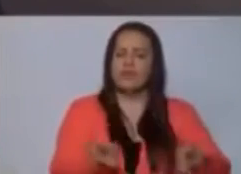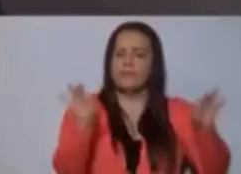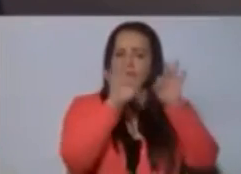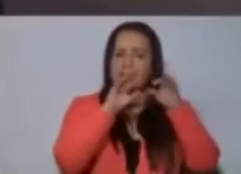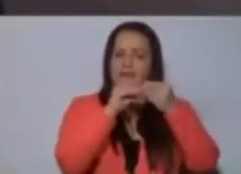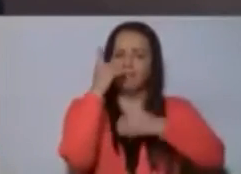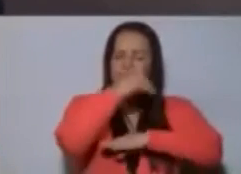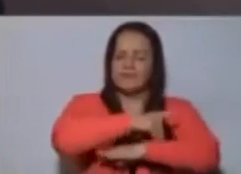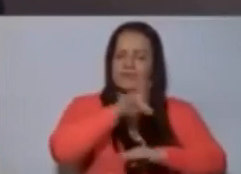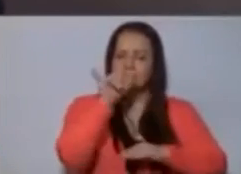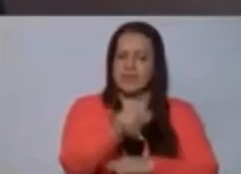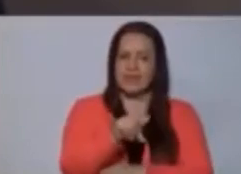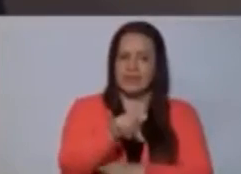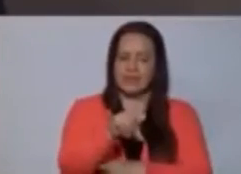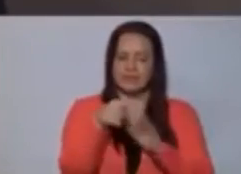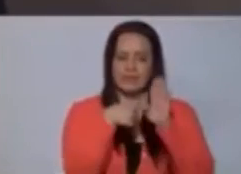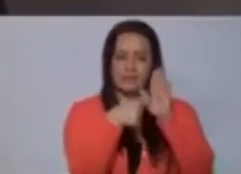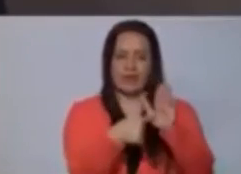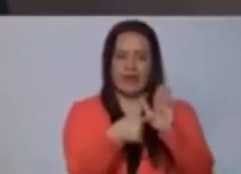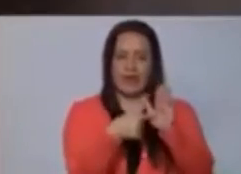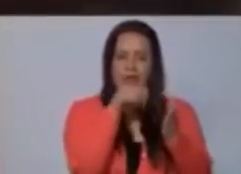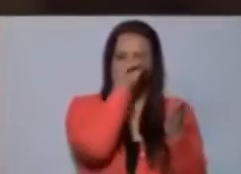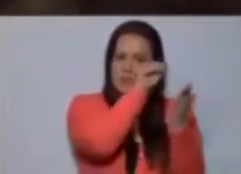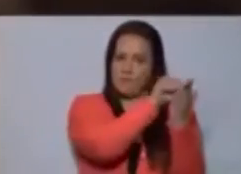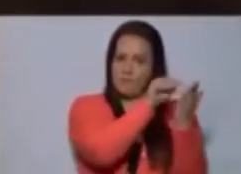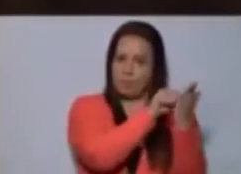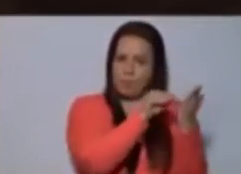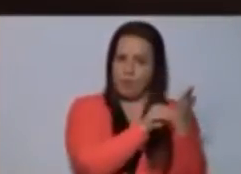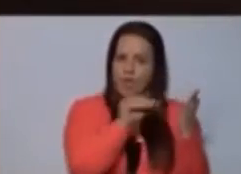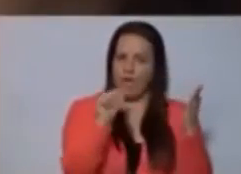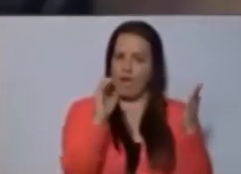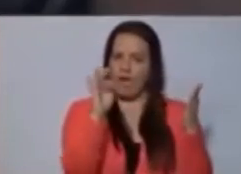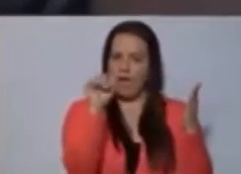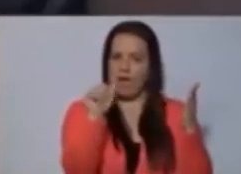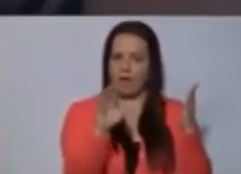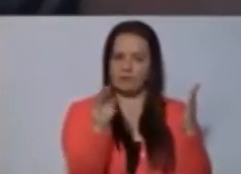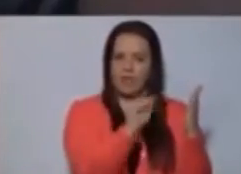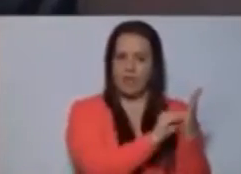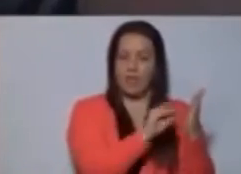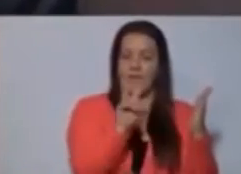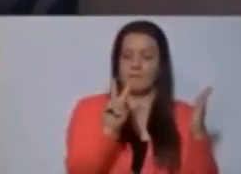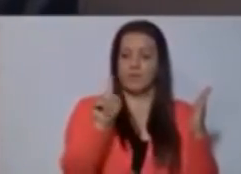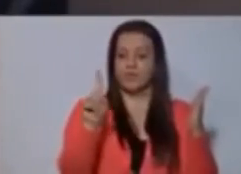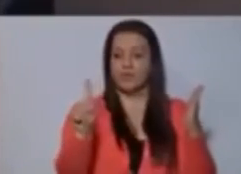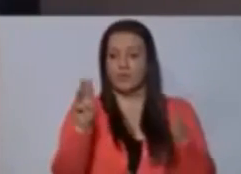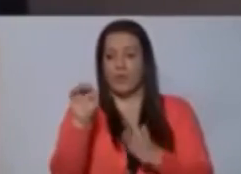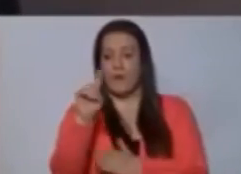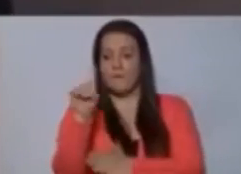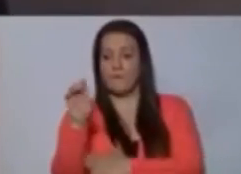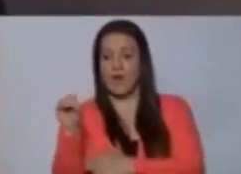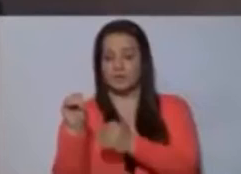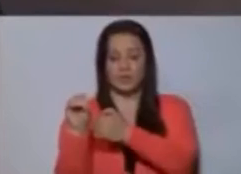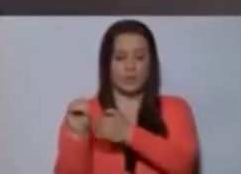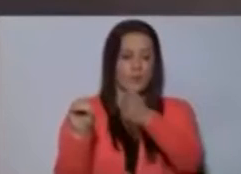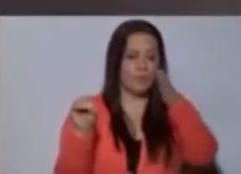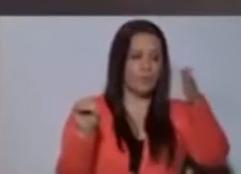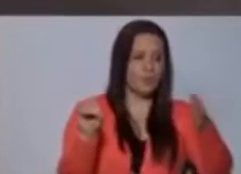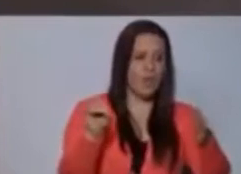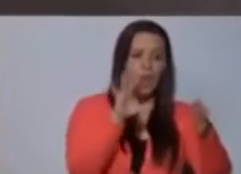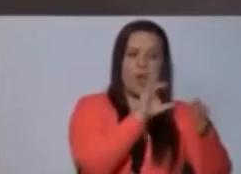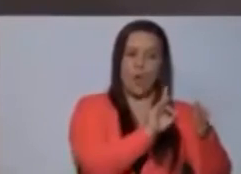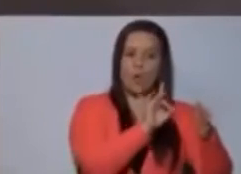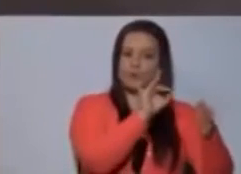reflejadas en las actas. Le tomó del 21 de marzo hasta el 8 de abril,